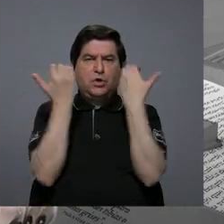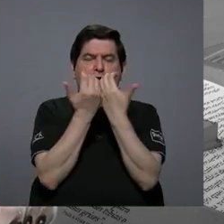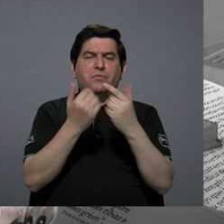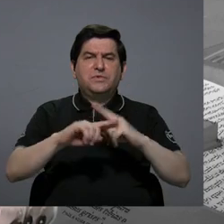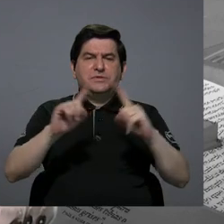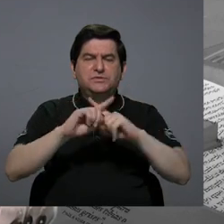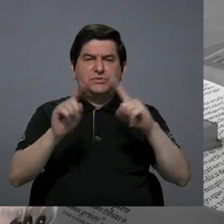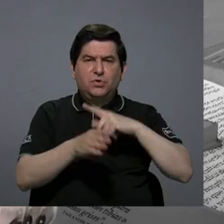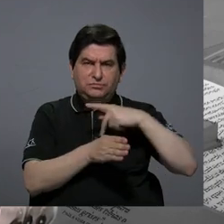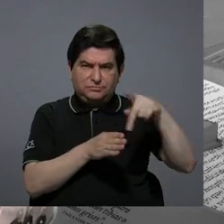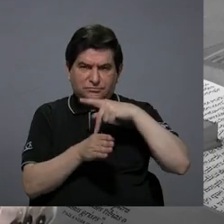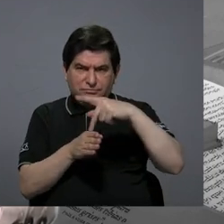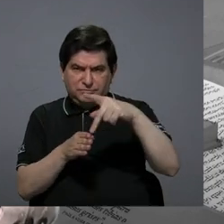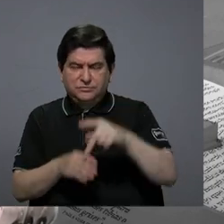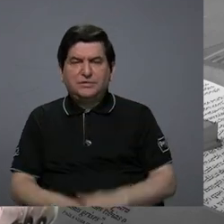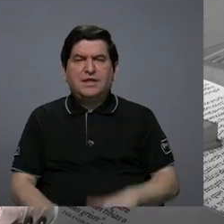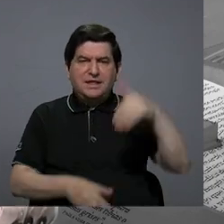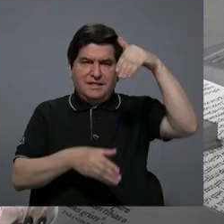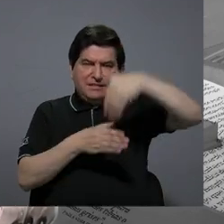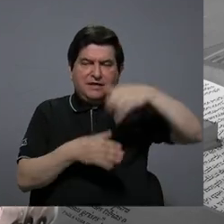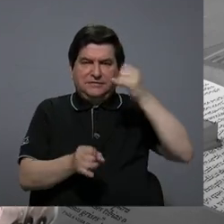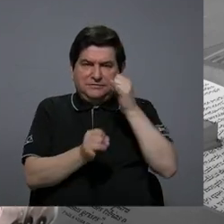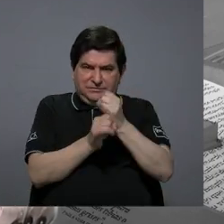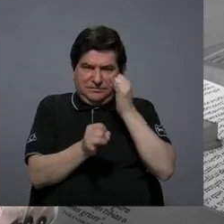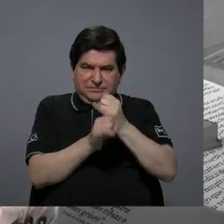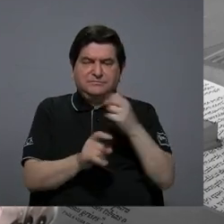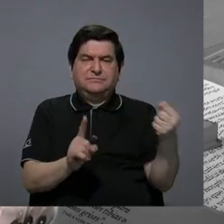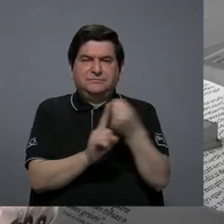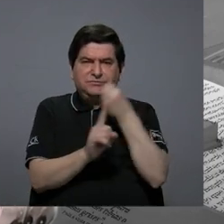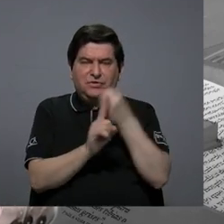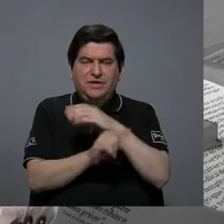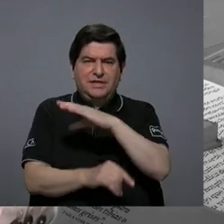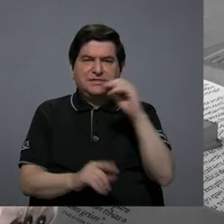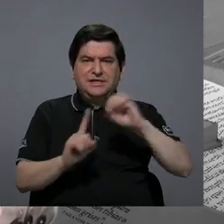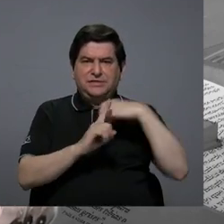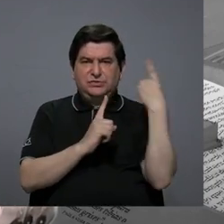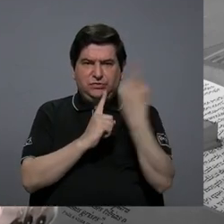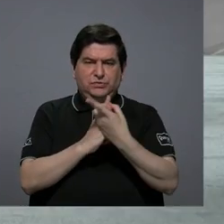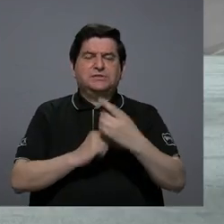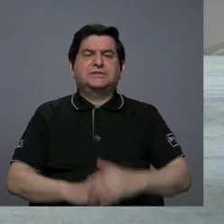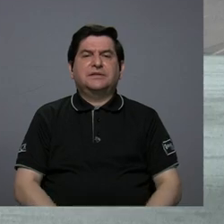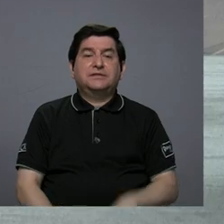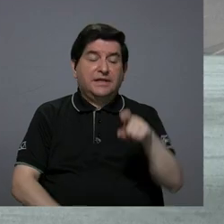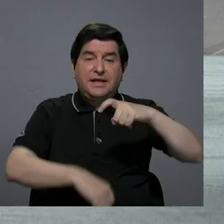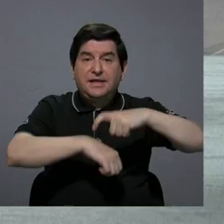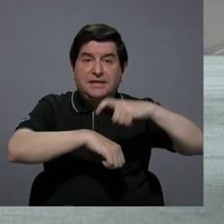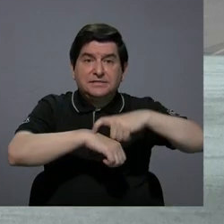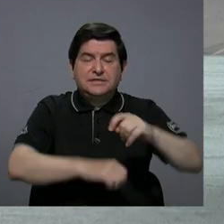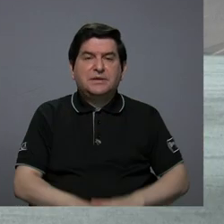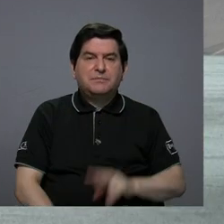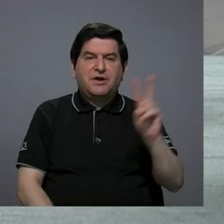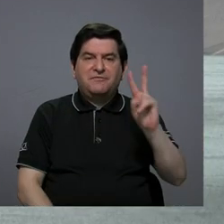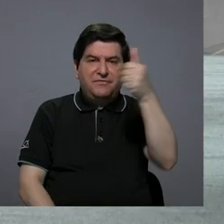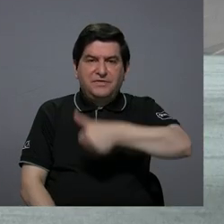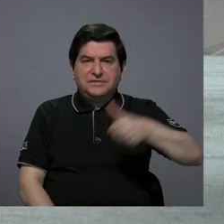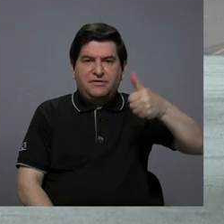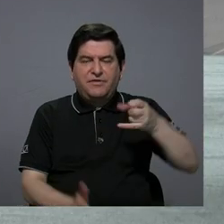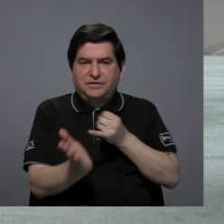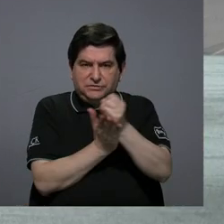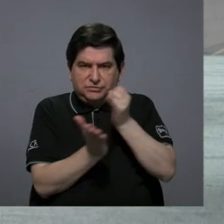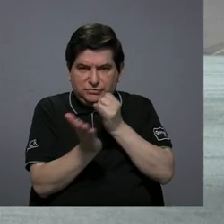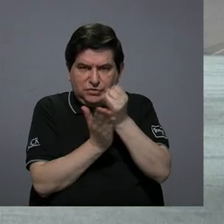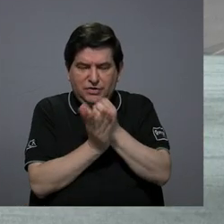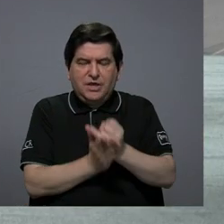Interdisciplinaria e Interinstitucional de violencia y sociedad en ese momento de la Vicerrectoría de